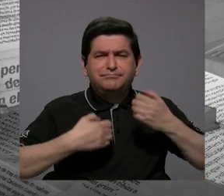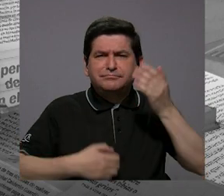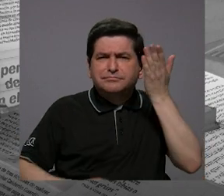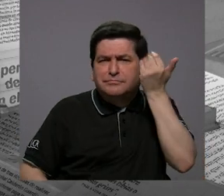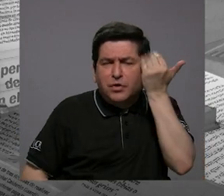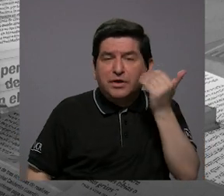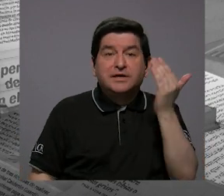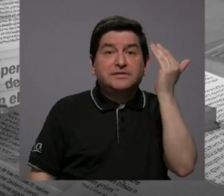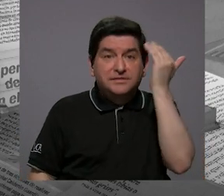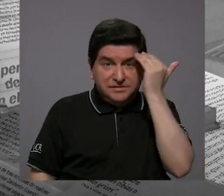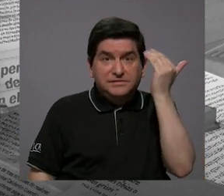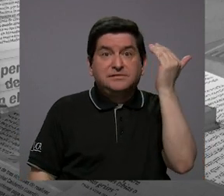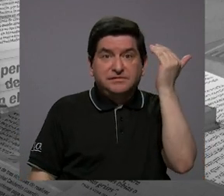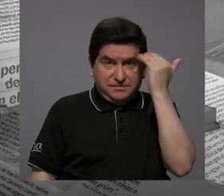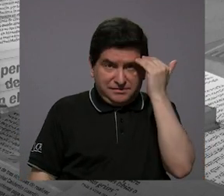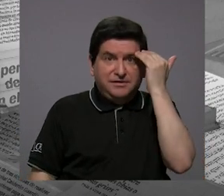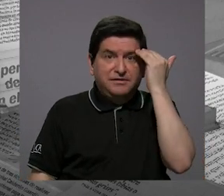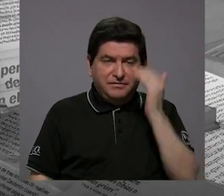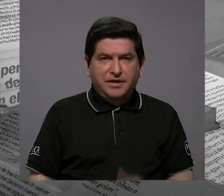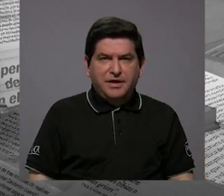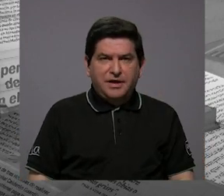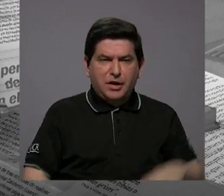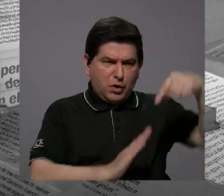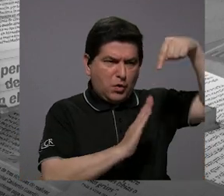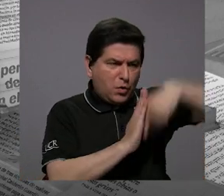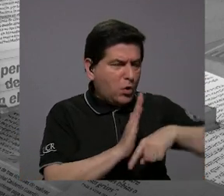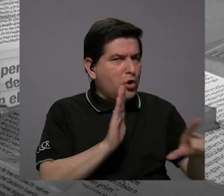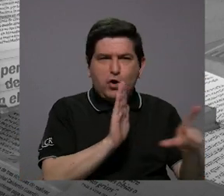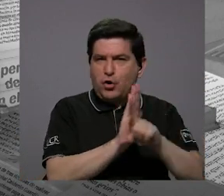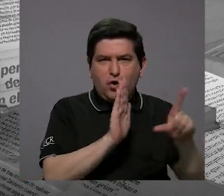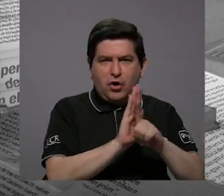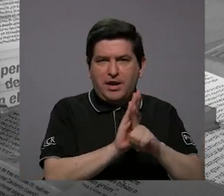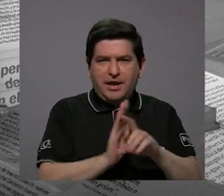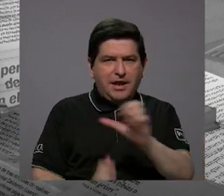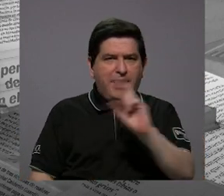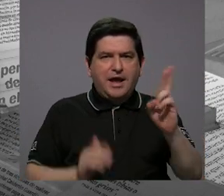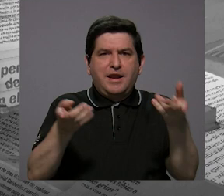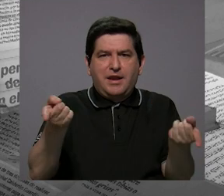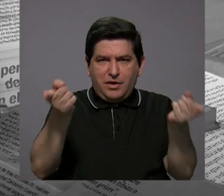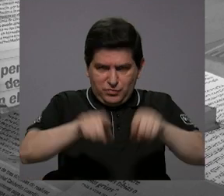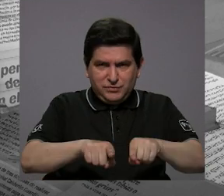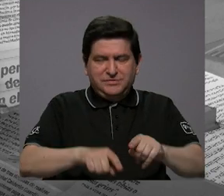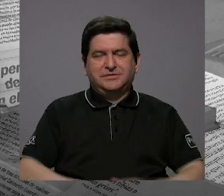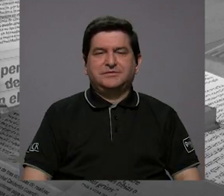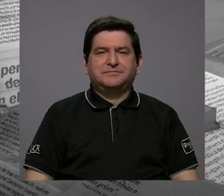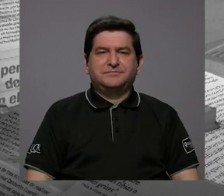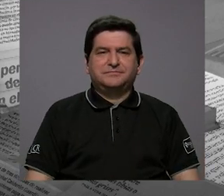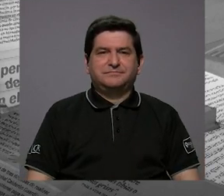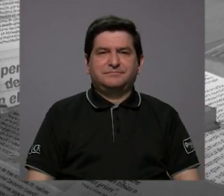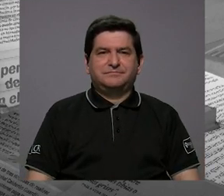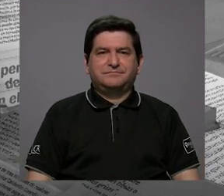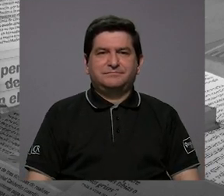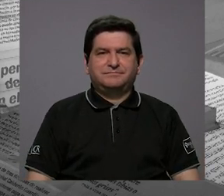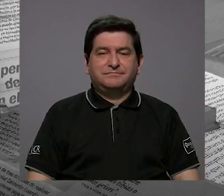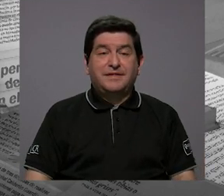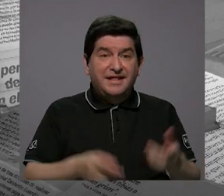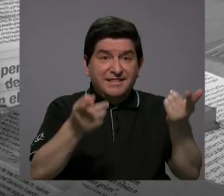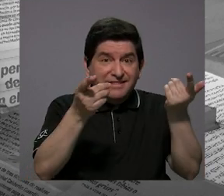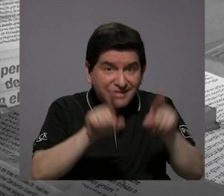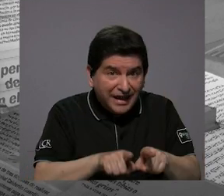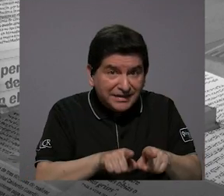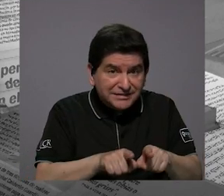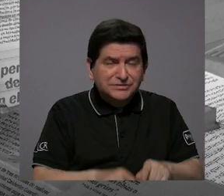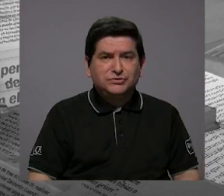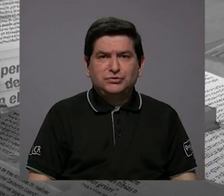porque se sabe que hay perforación ilegal en Costa Rica. Entonces, de hecho,